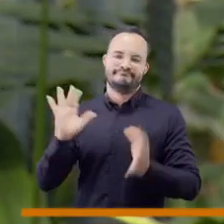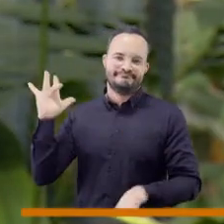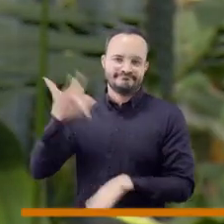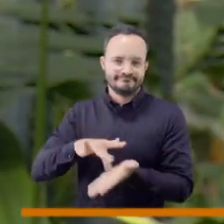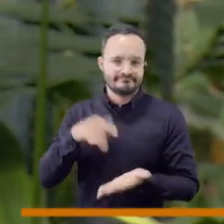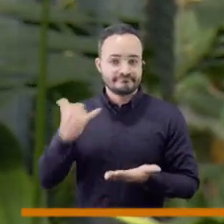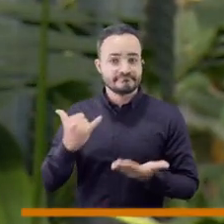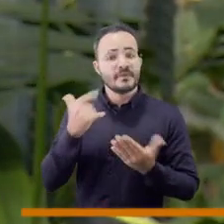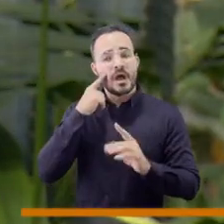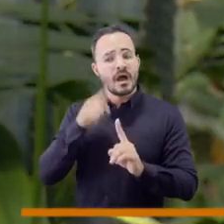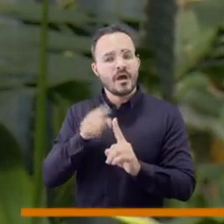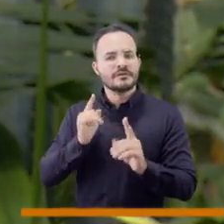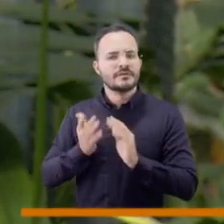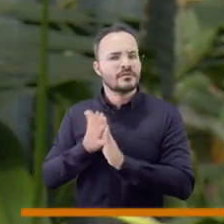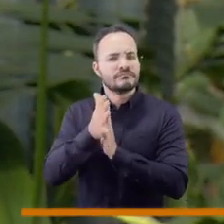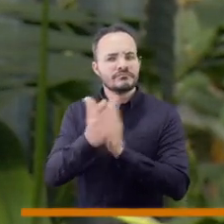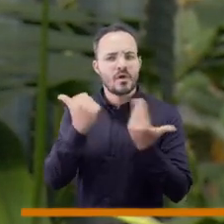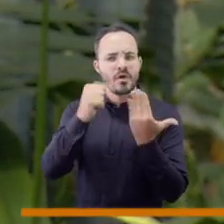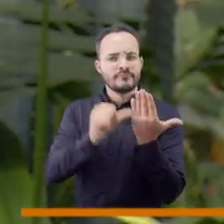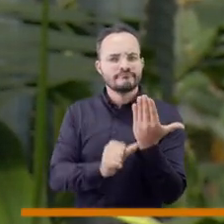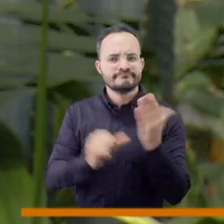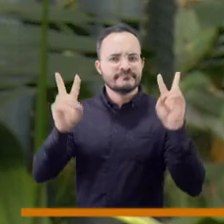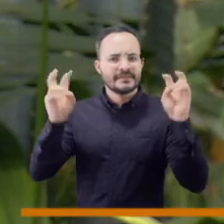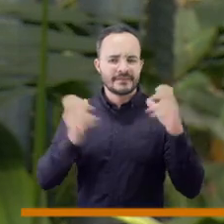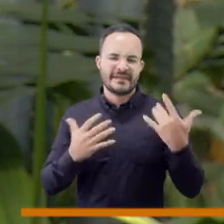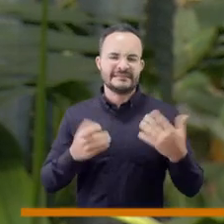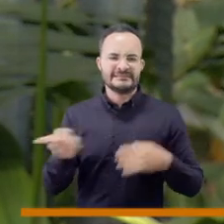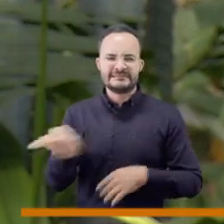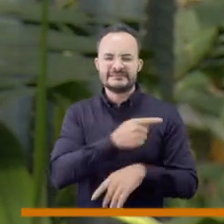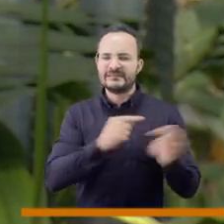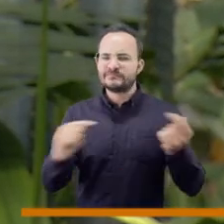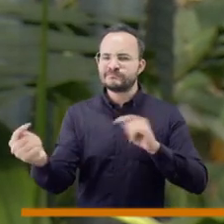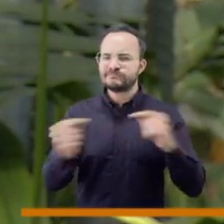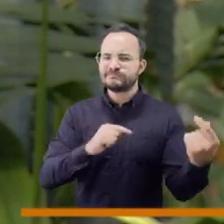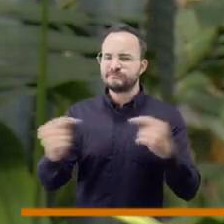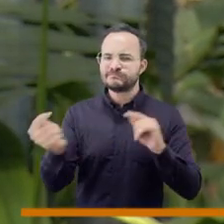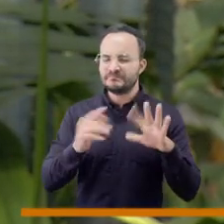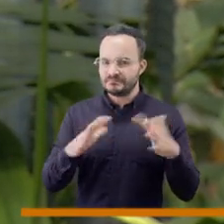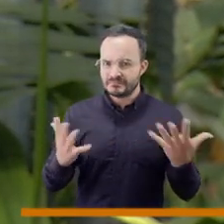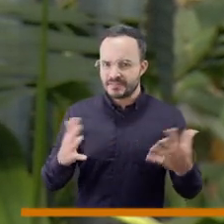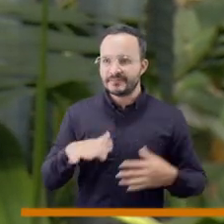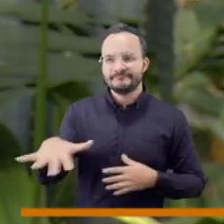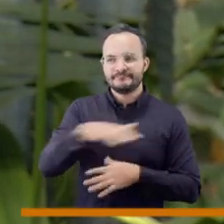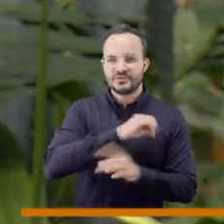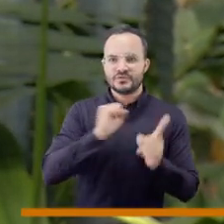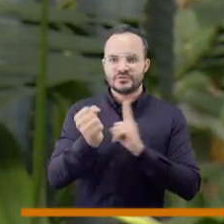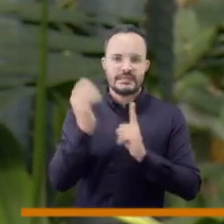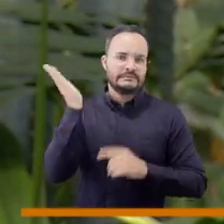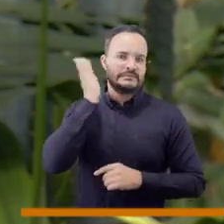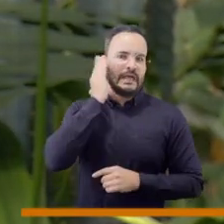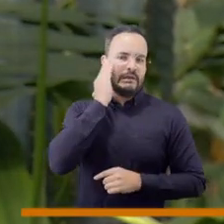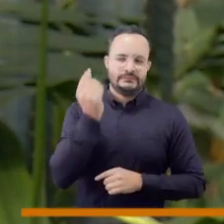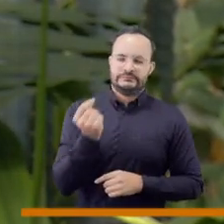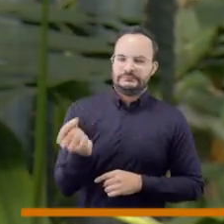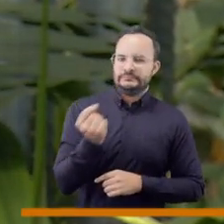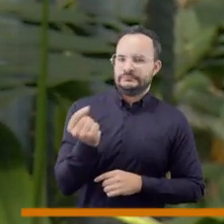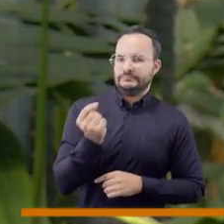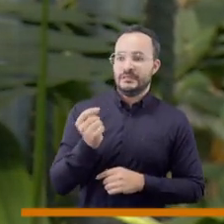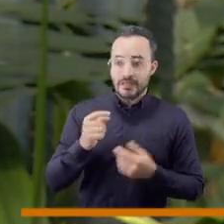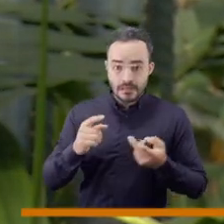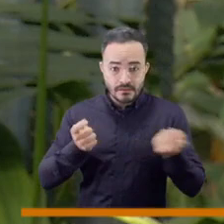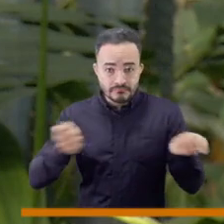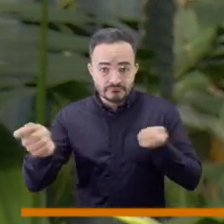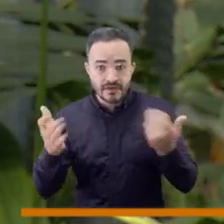programa de hoy que está dedicado a un tema controversial, por lo delicado socialmente hablando y porque su manejo